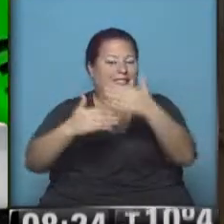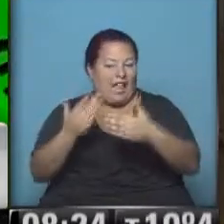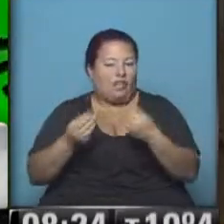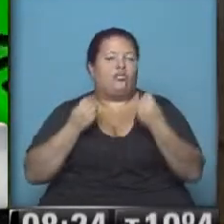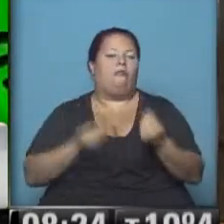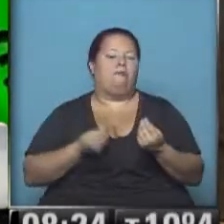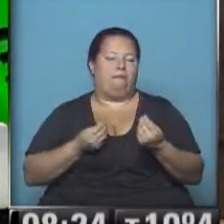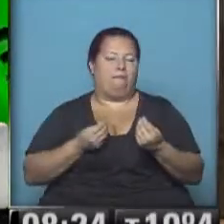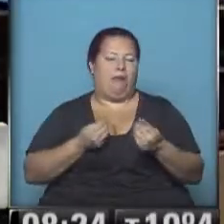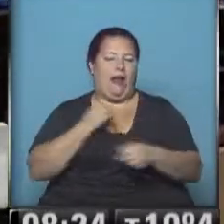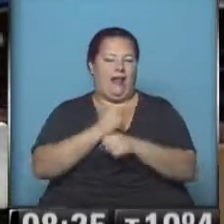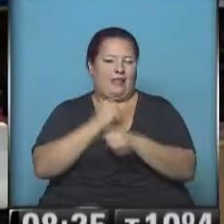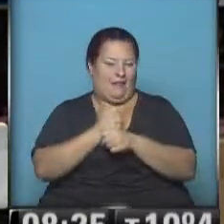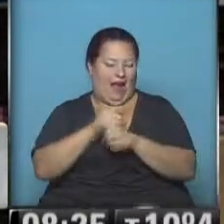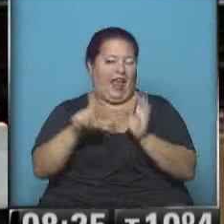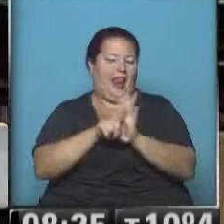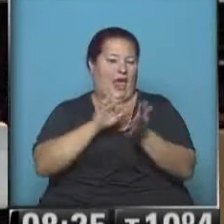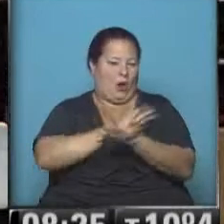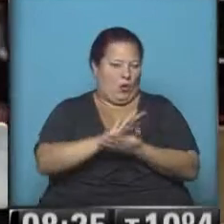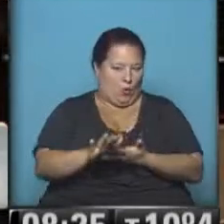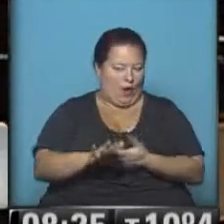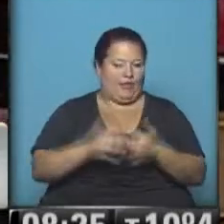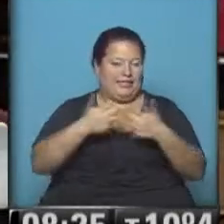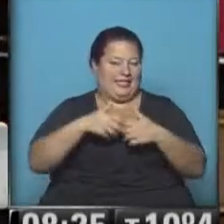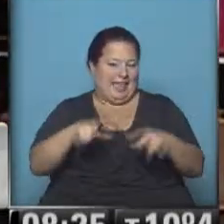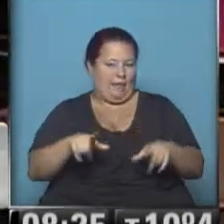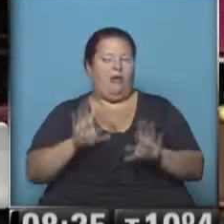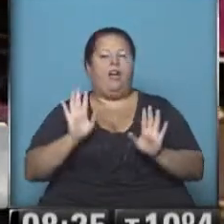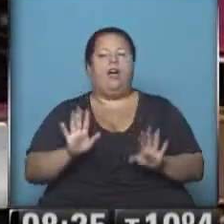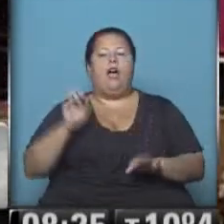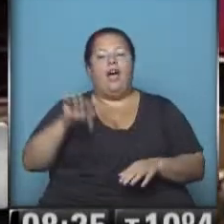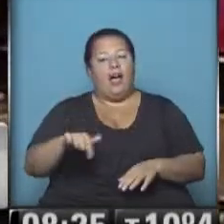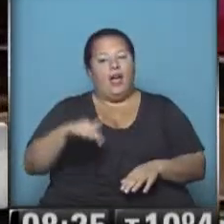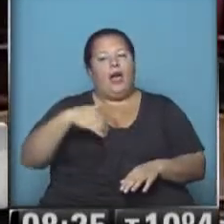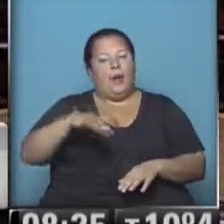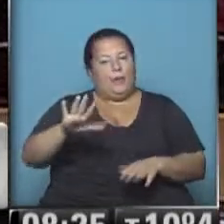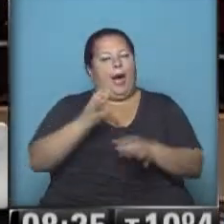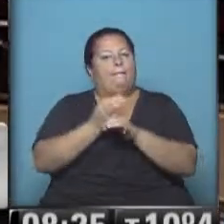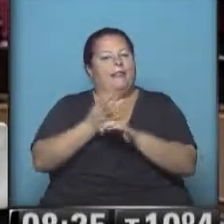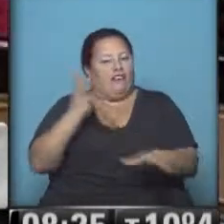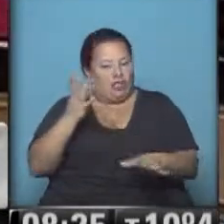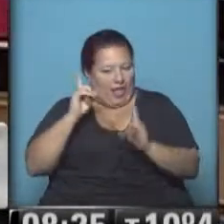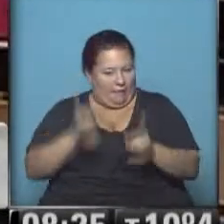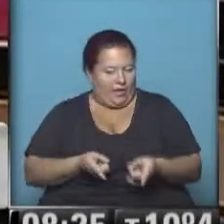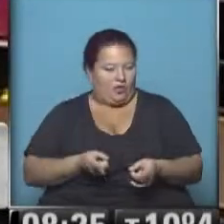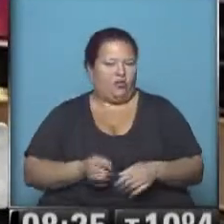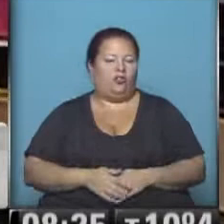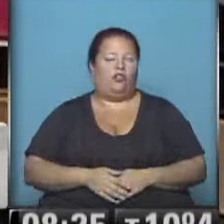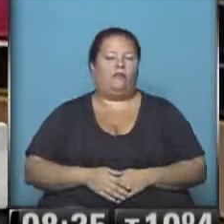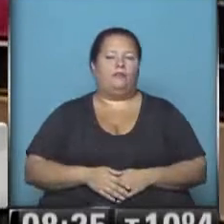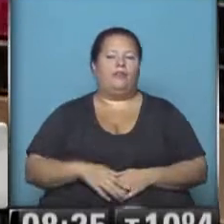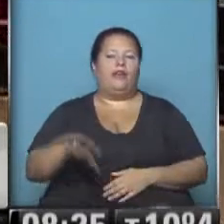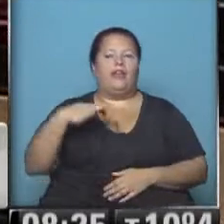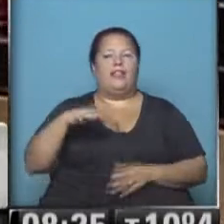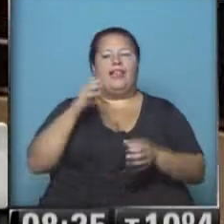poder trabajar con este nuevo sistema. Bueno, va a haber un perfeccionamiento en el